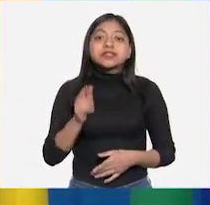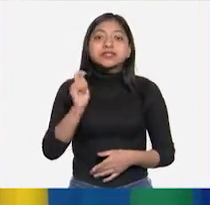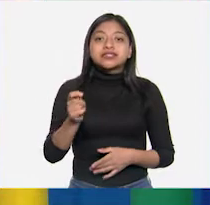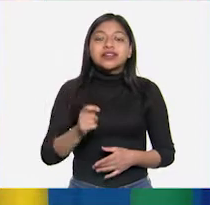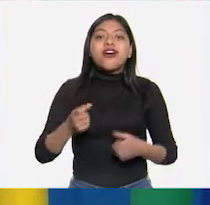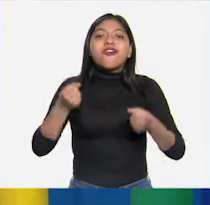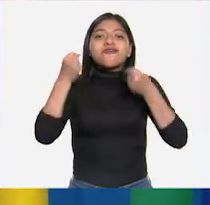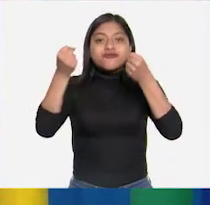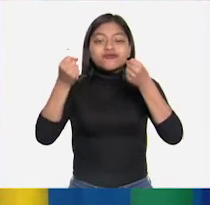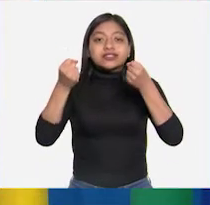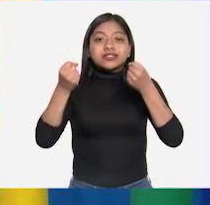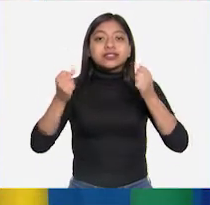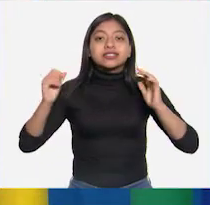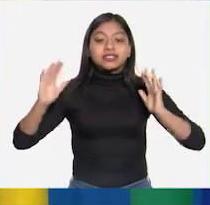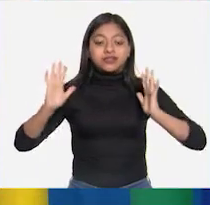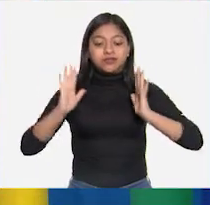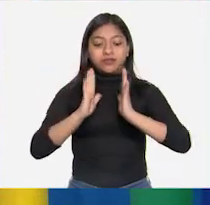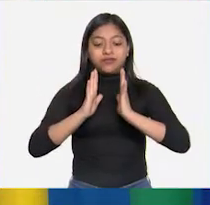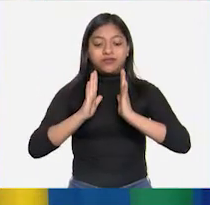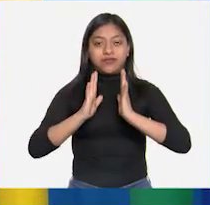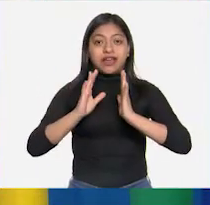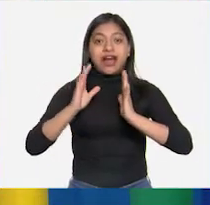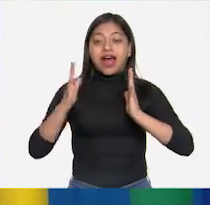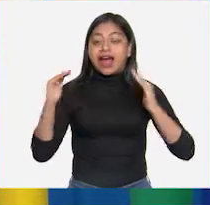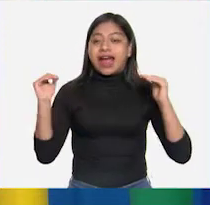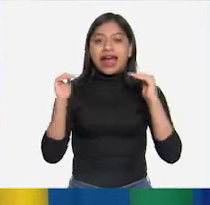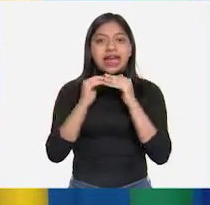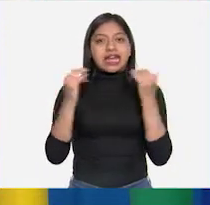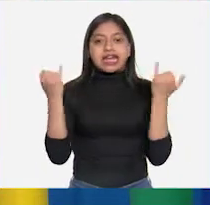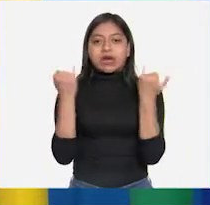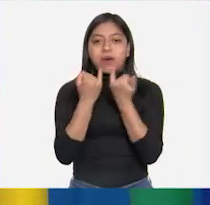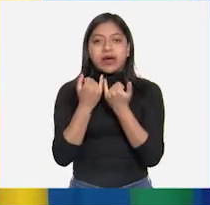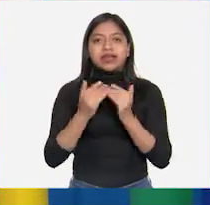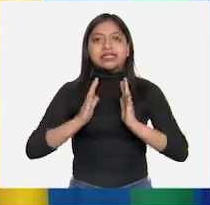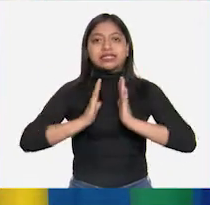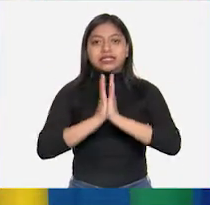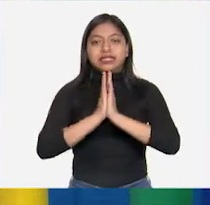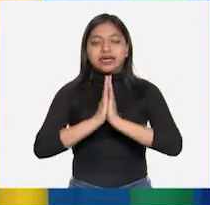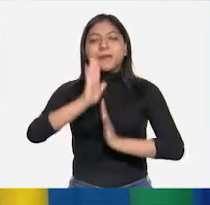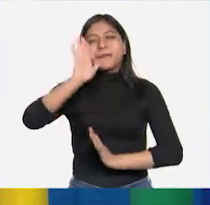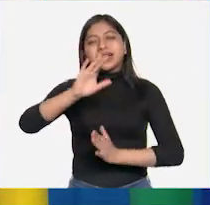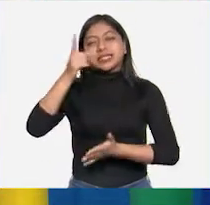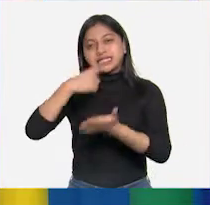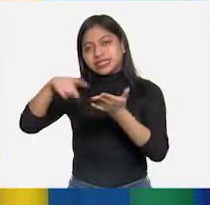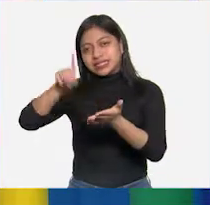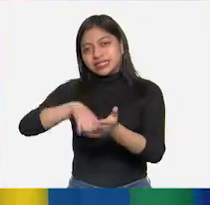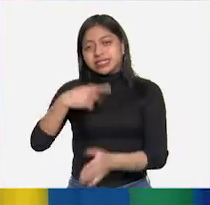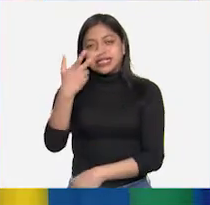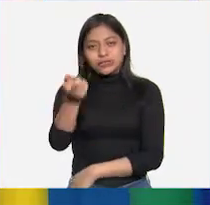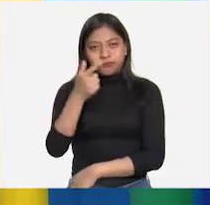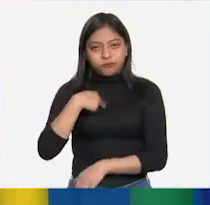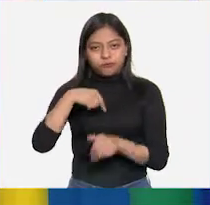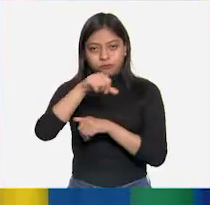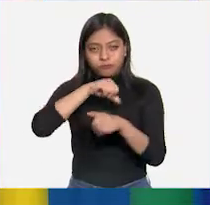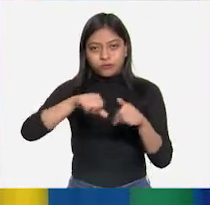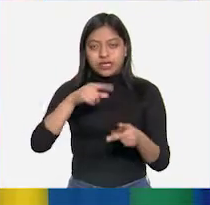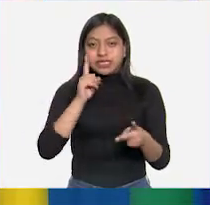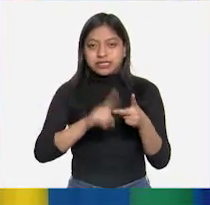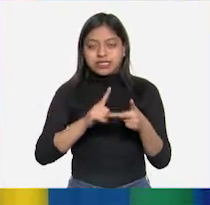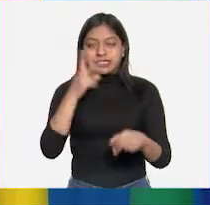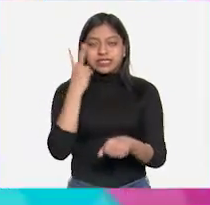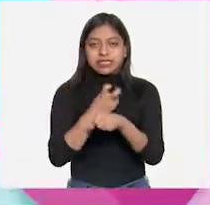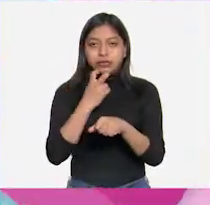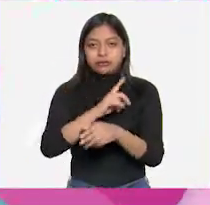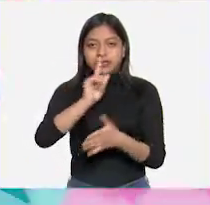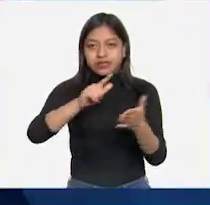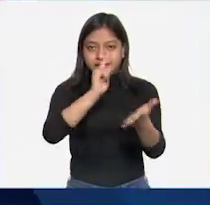presencia de fuerzas que se anulan mutuamente, como esta. Y bueno, es mi turno de leer la segunda